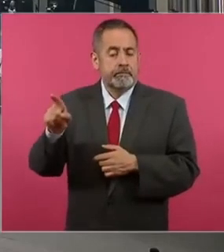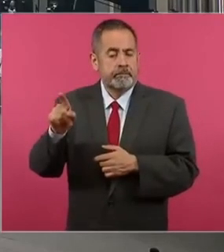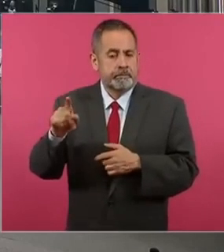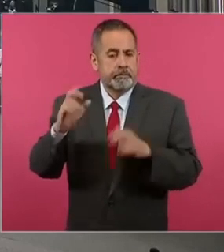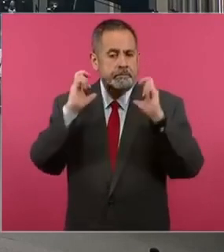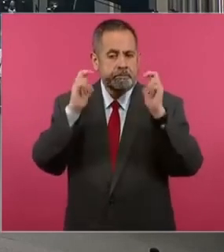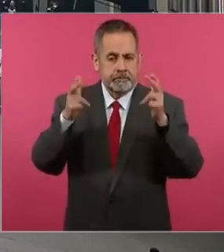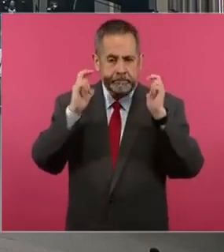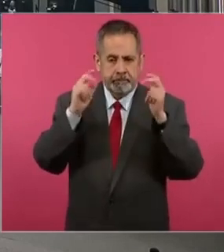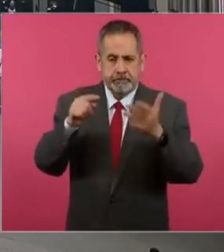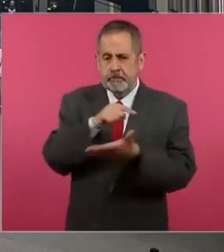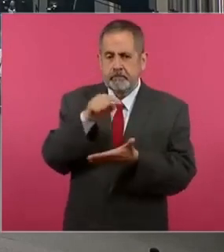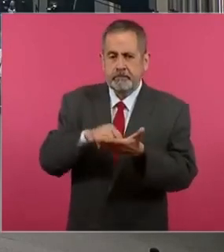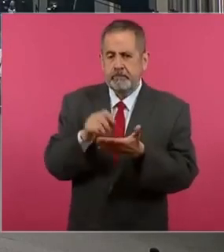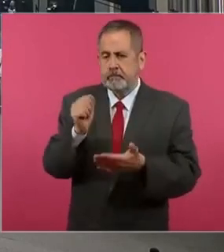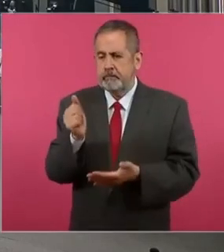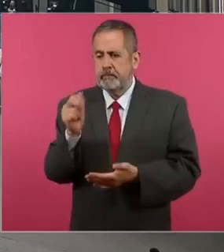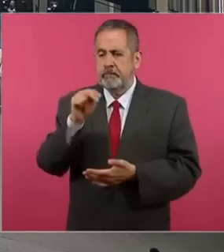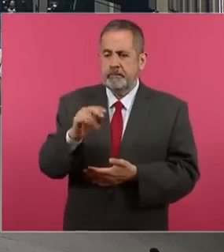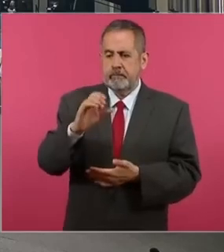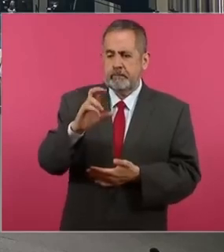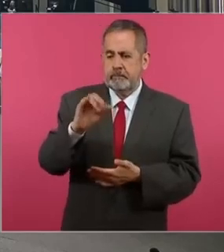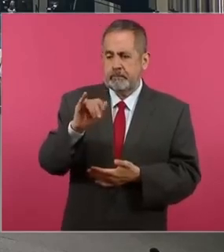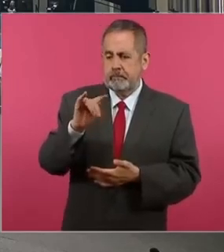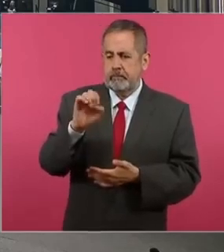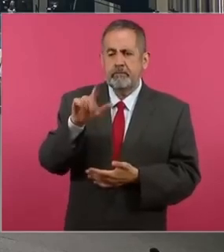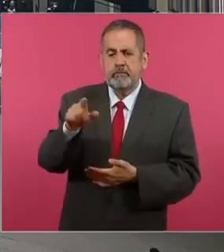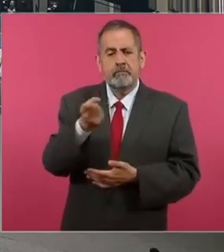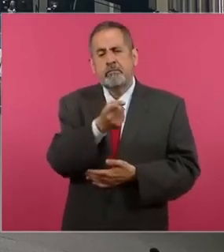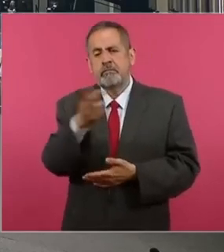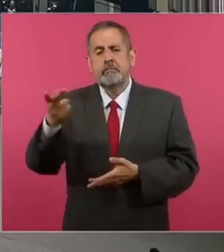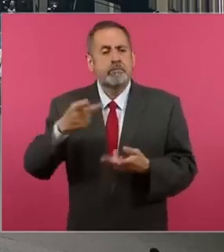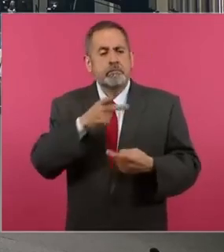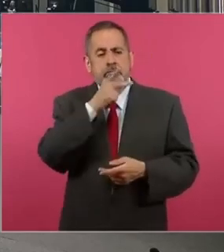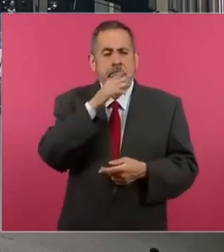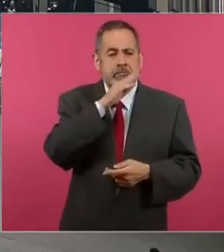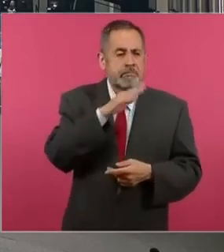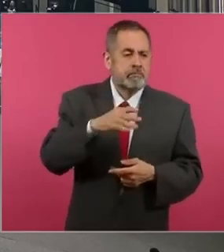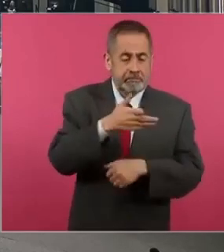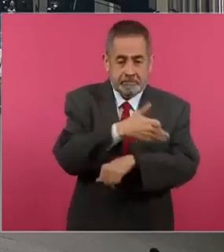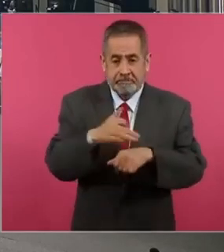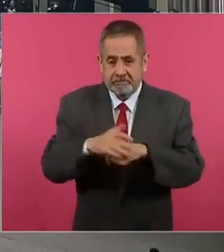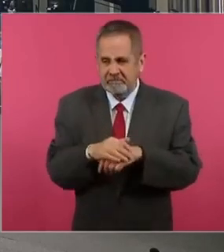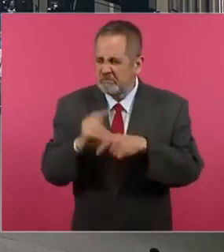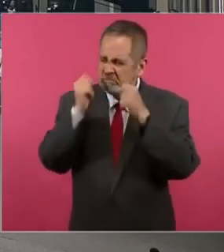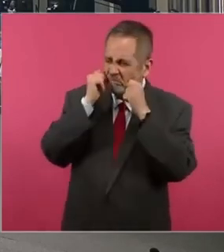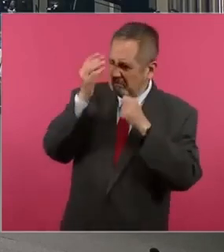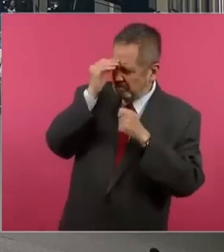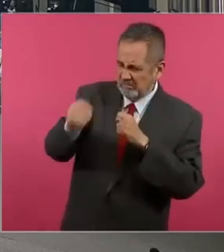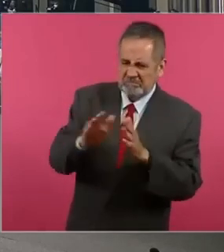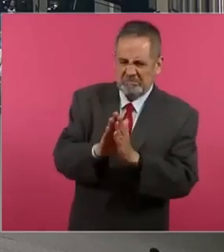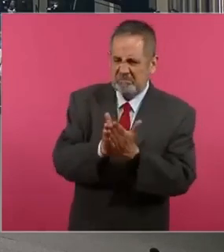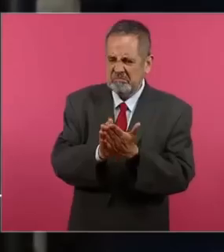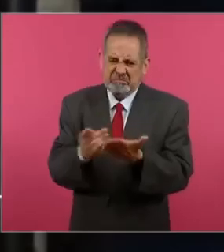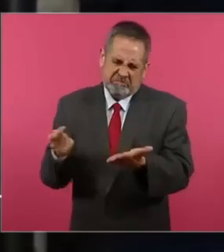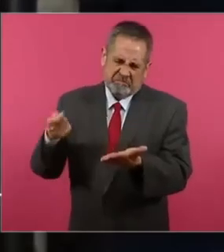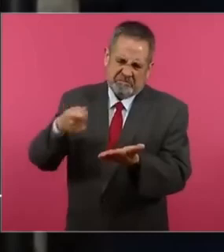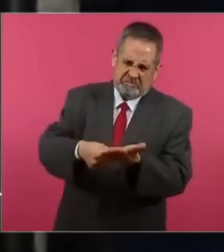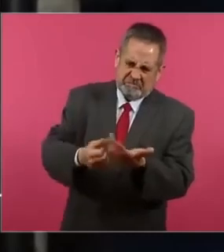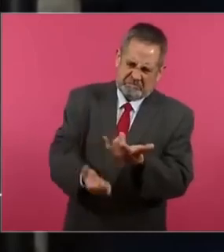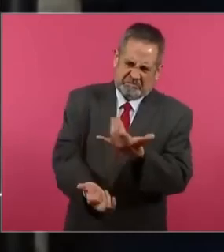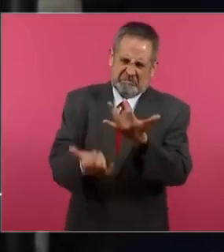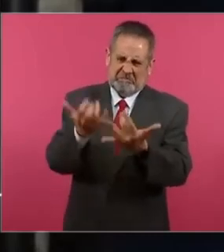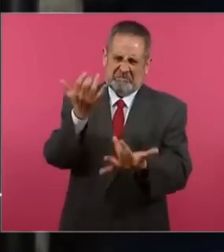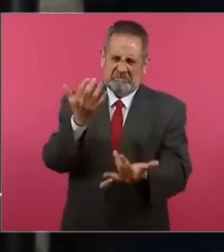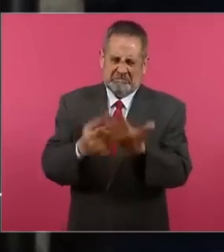hubo una quema de libros de texto, un grupo de padres de familia que se oponen supuestamente a las imágenes